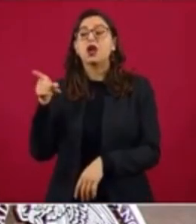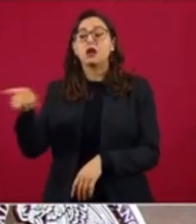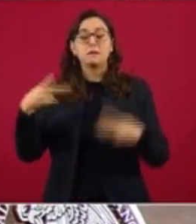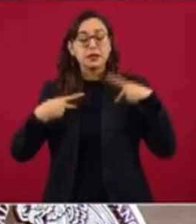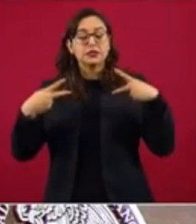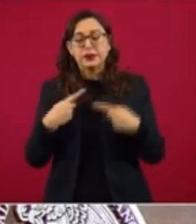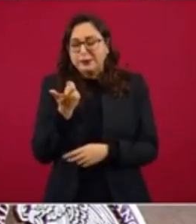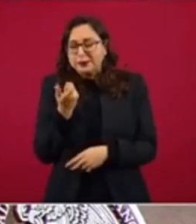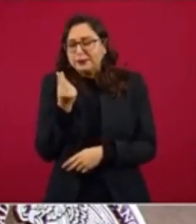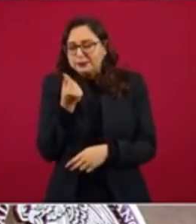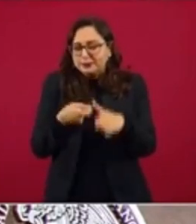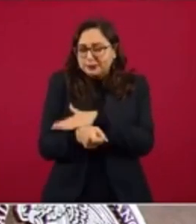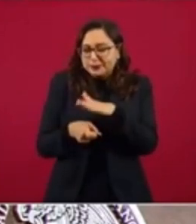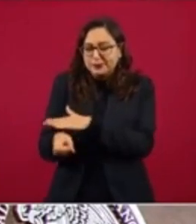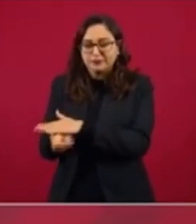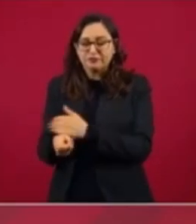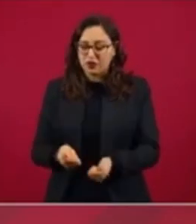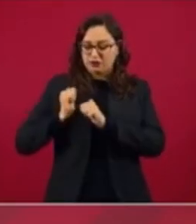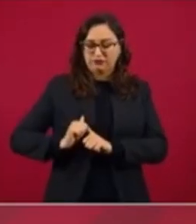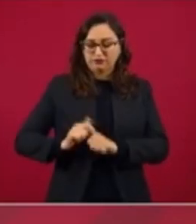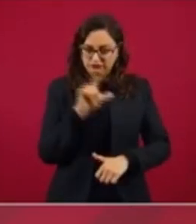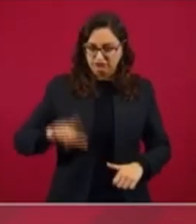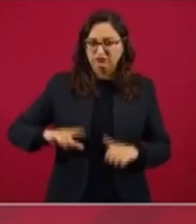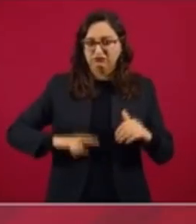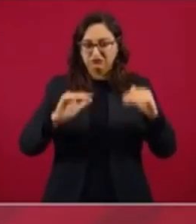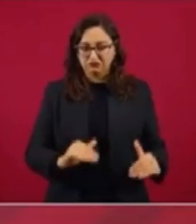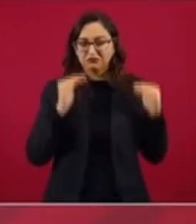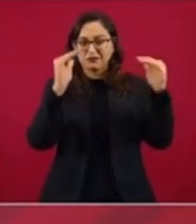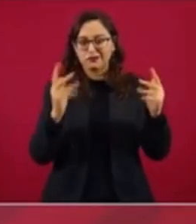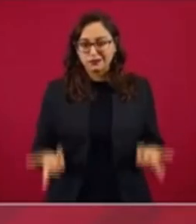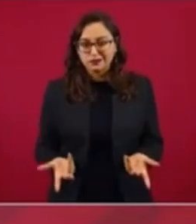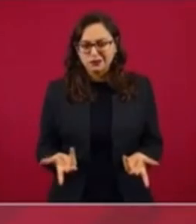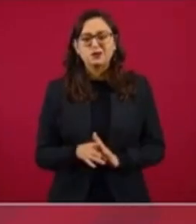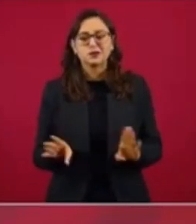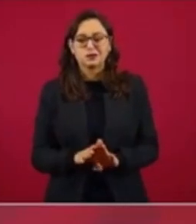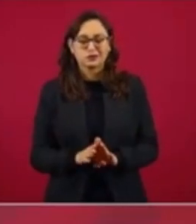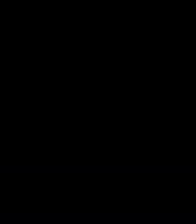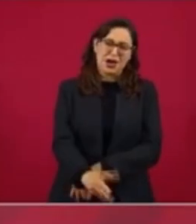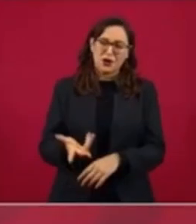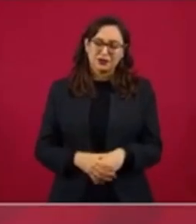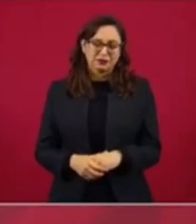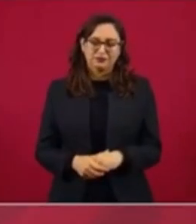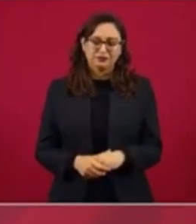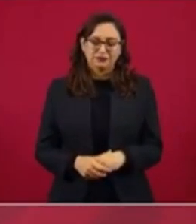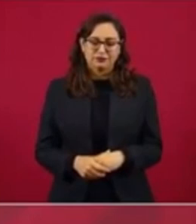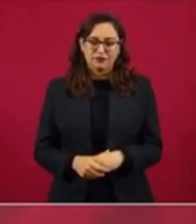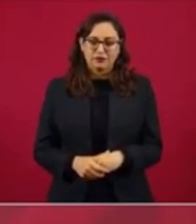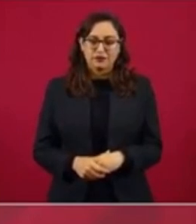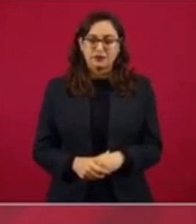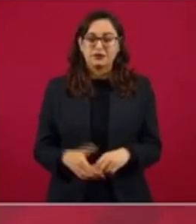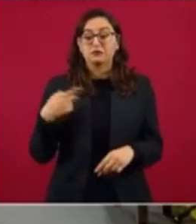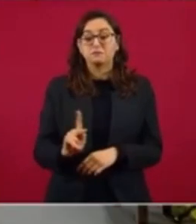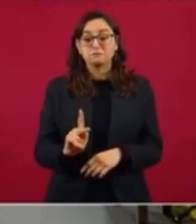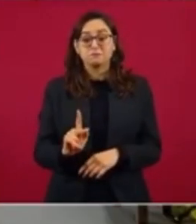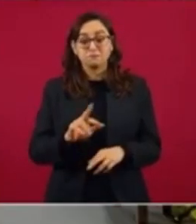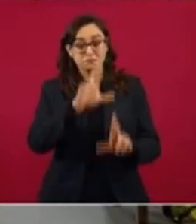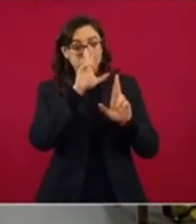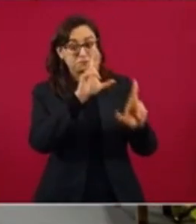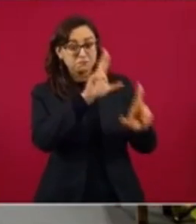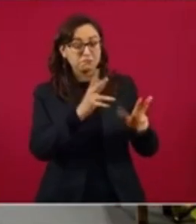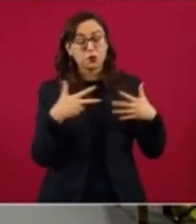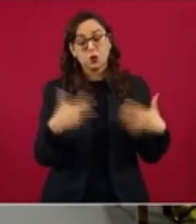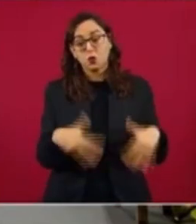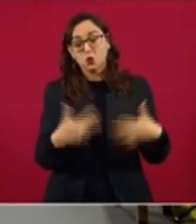El oficinista. Y arriba, ¿sí? Hacían los negocios más grandes. Pero ni siquiera perdían su respetabilidad. Y nos tenían